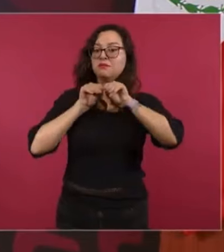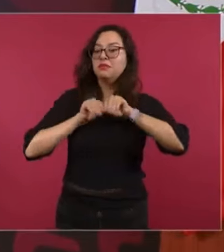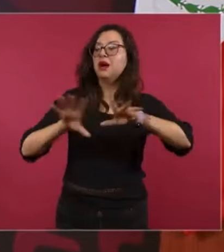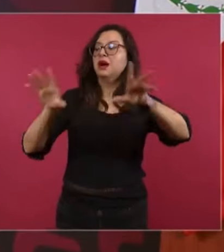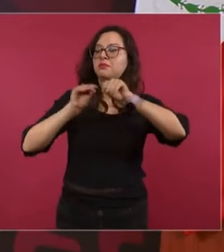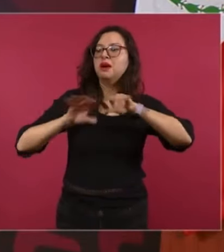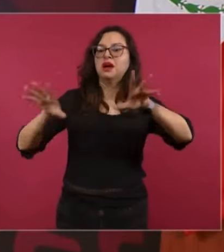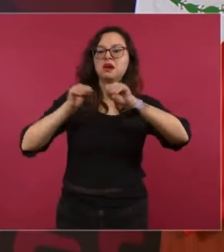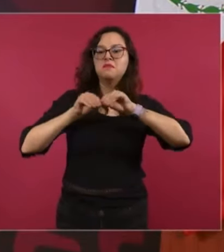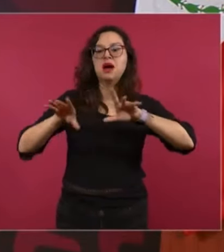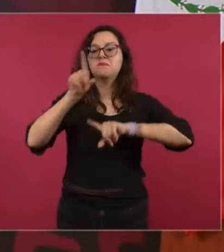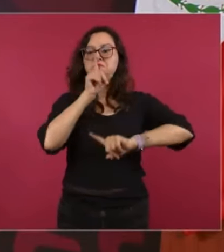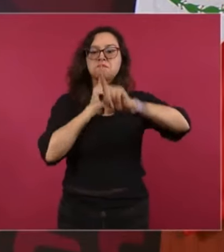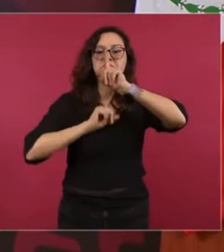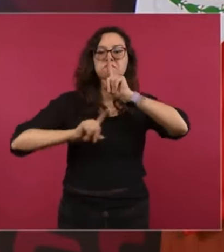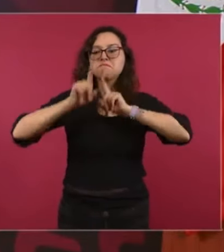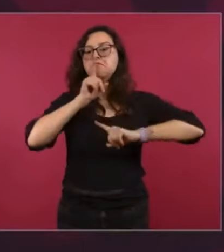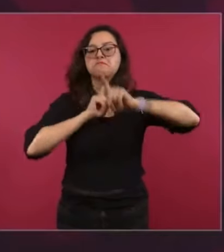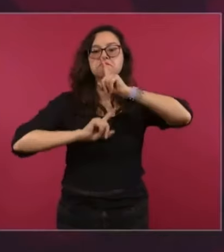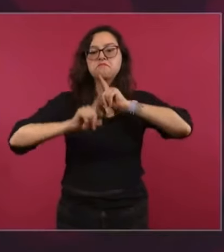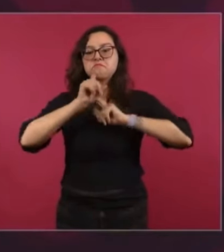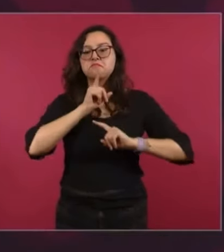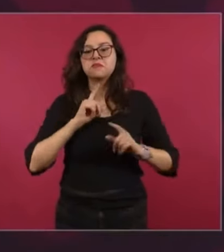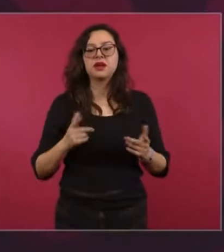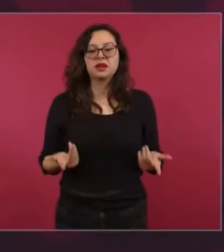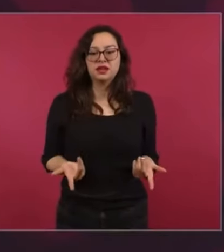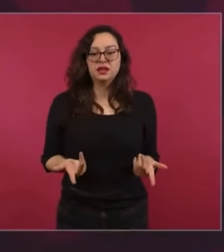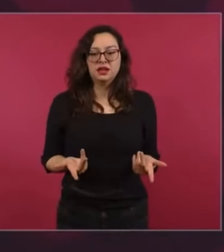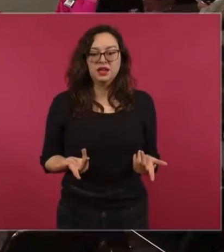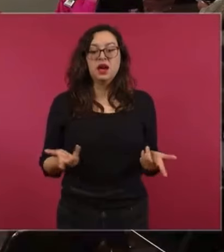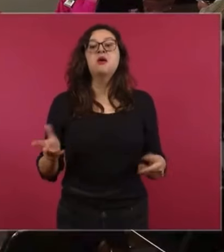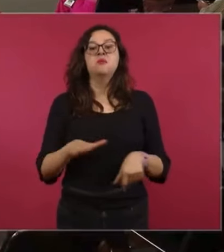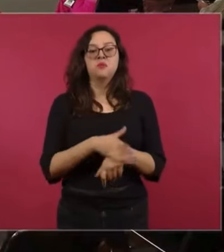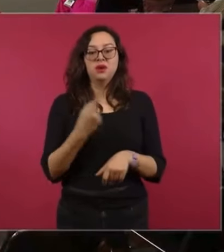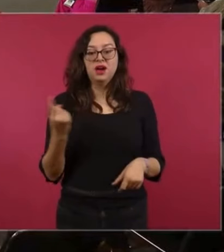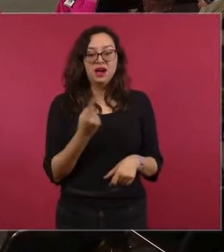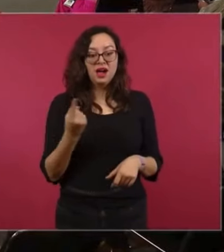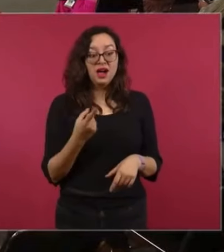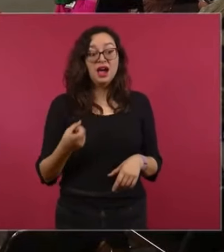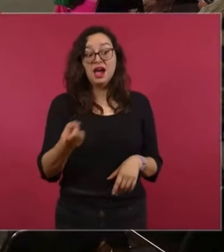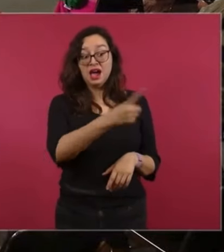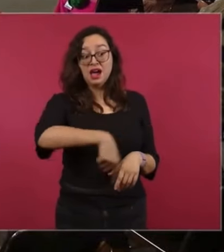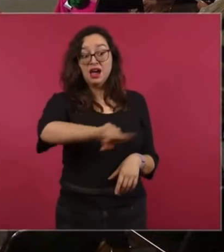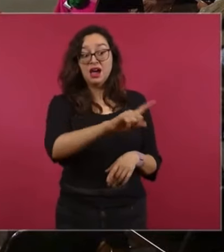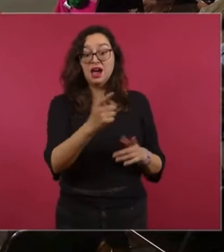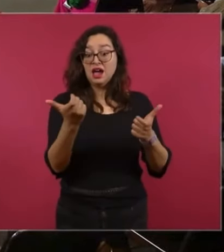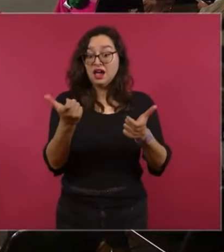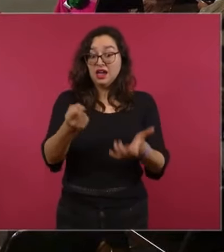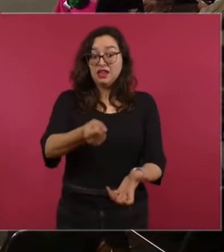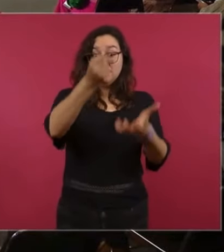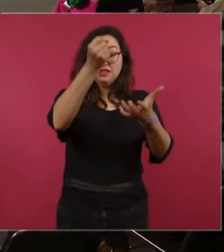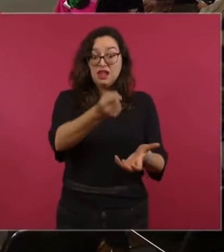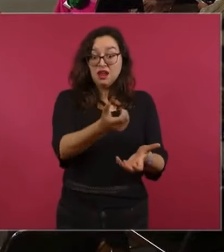porque van a tener que entregar lo